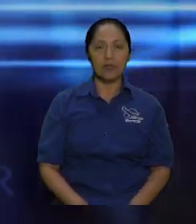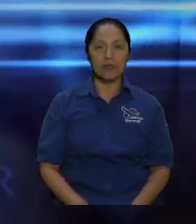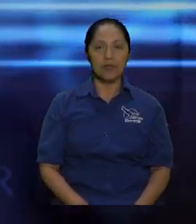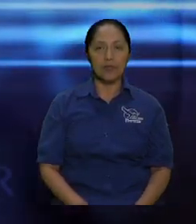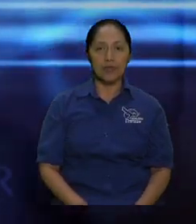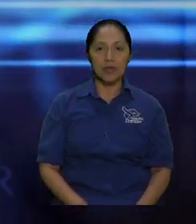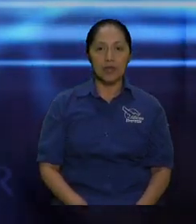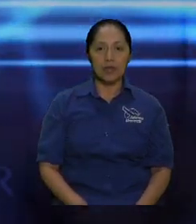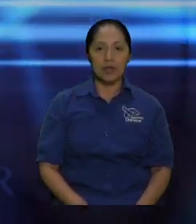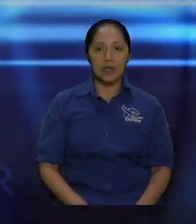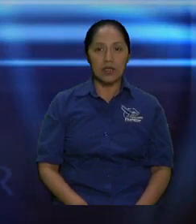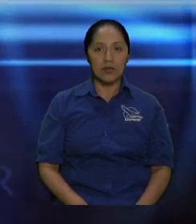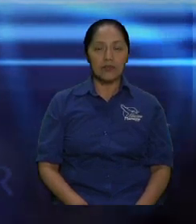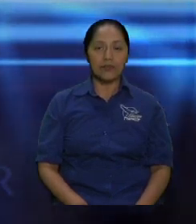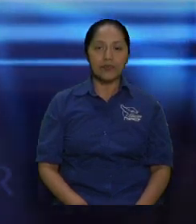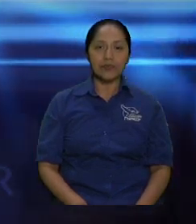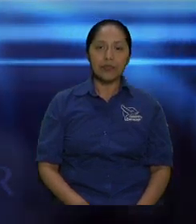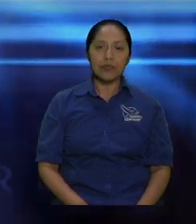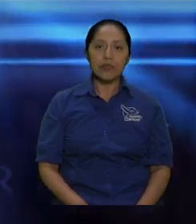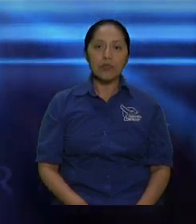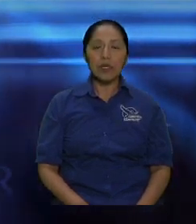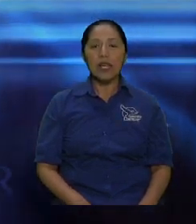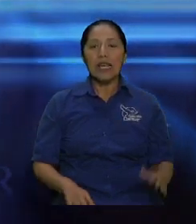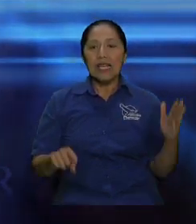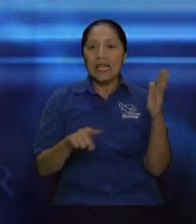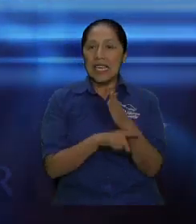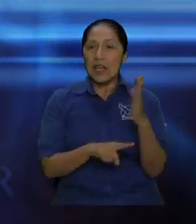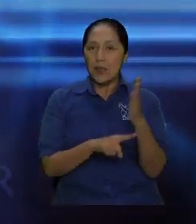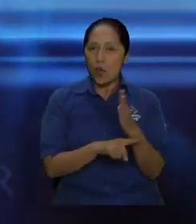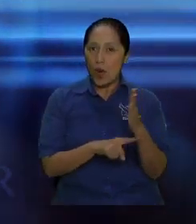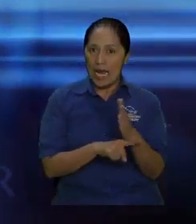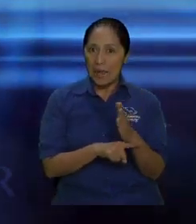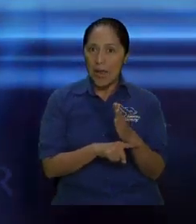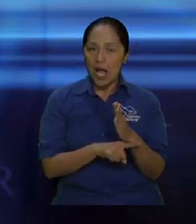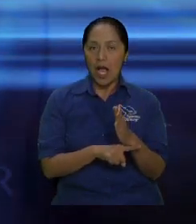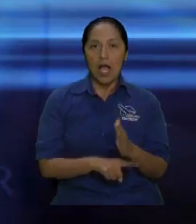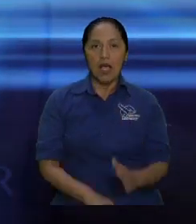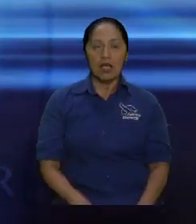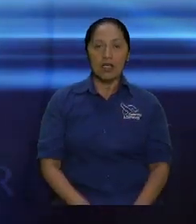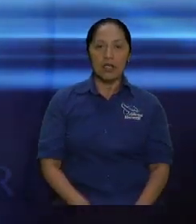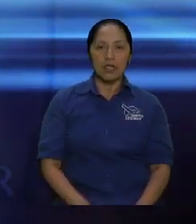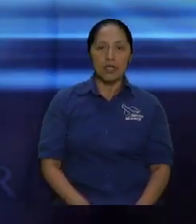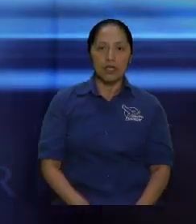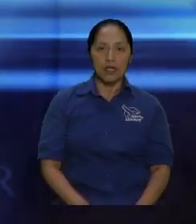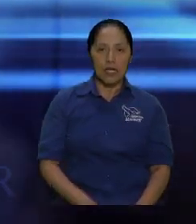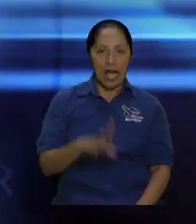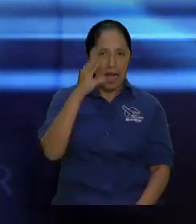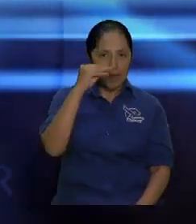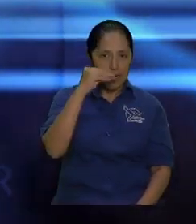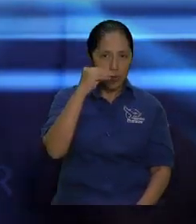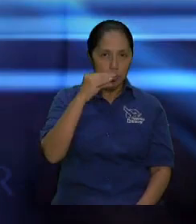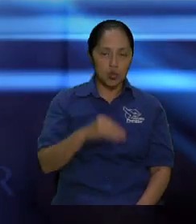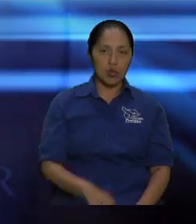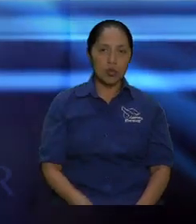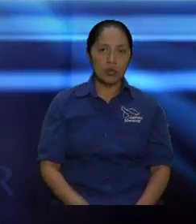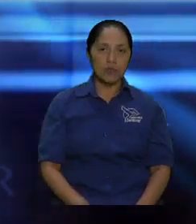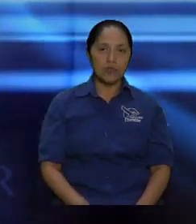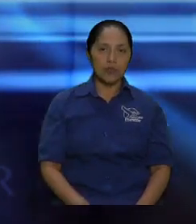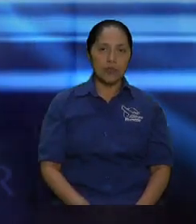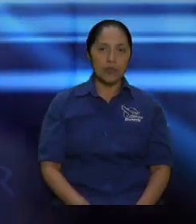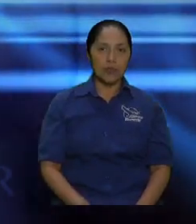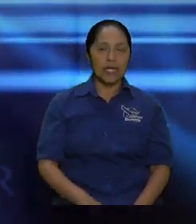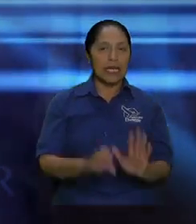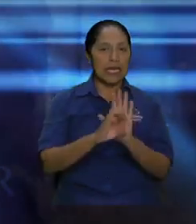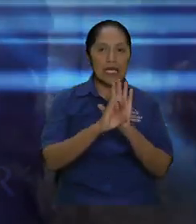El problema ahí, ahí sí tenemos un conflicto, ¿verdad usted? Porque solo aquí conversemos. Digamos, ¿usted qué desayuna?